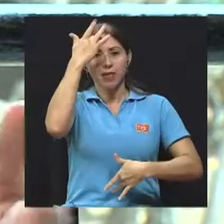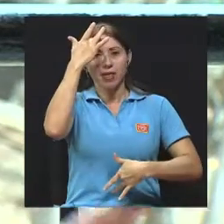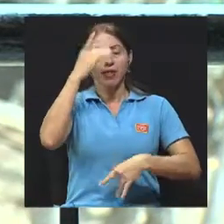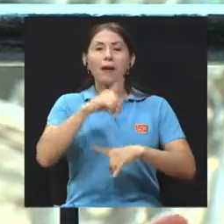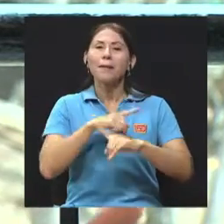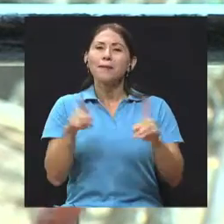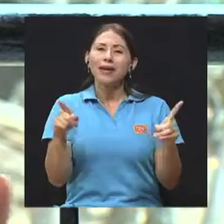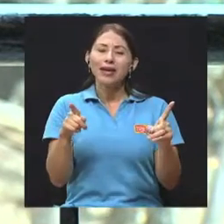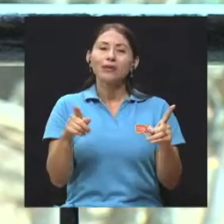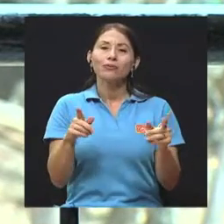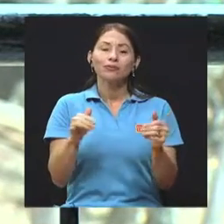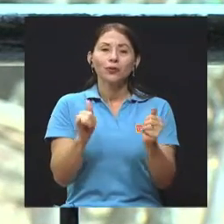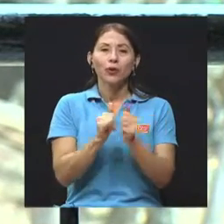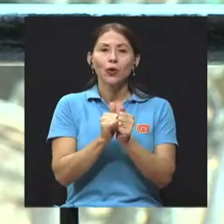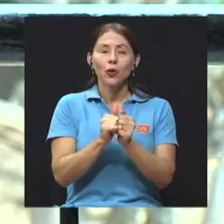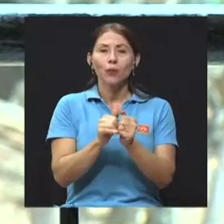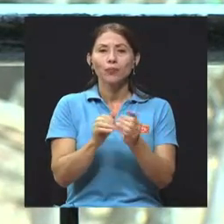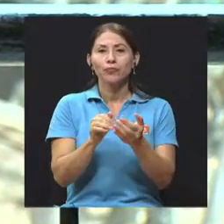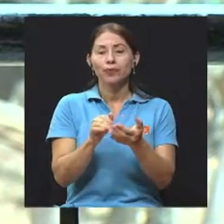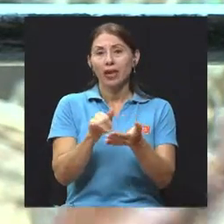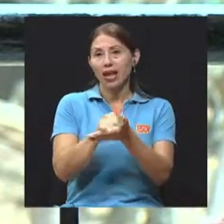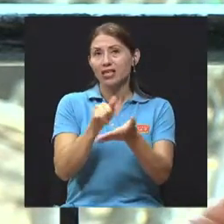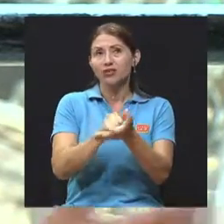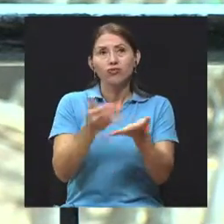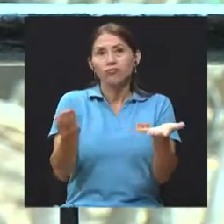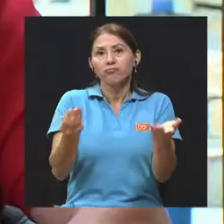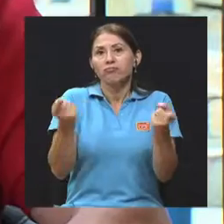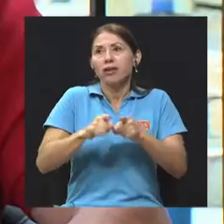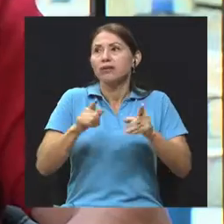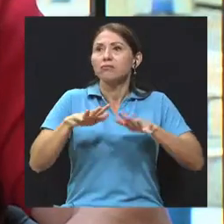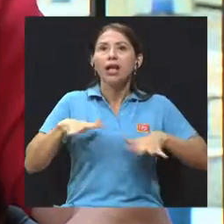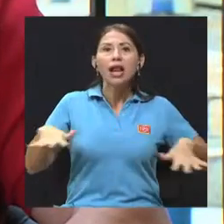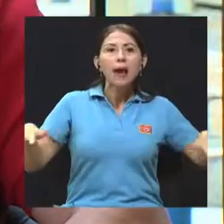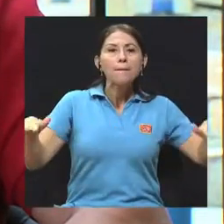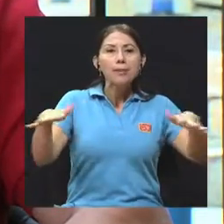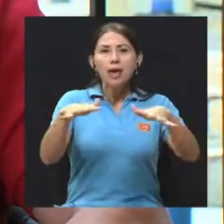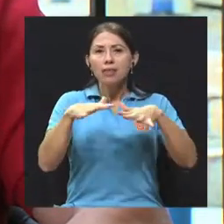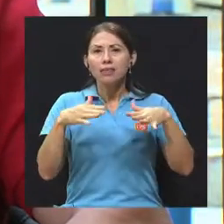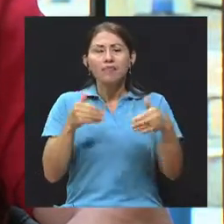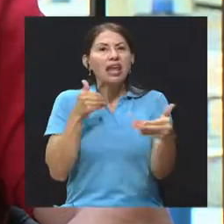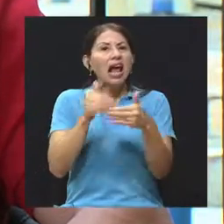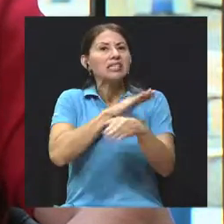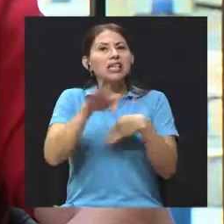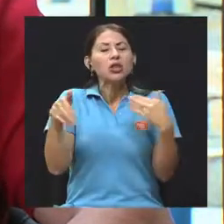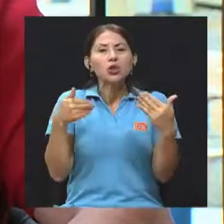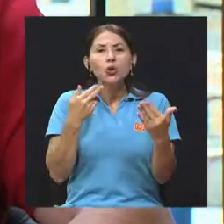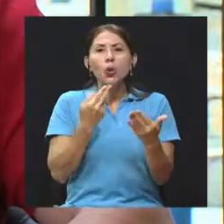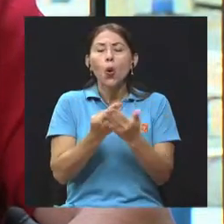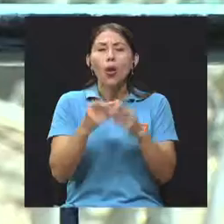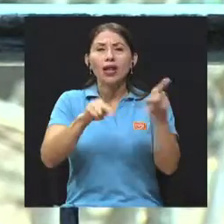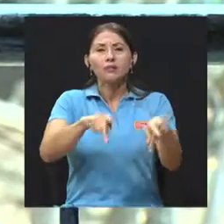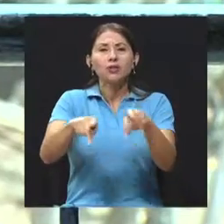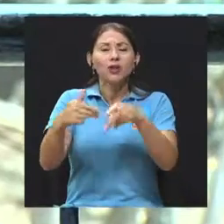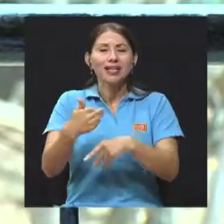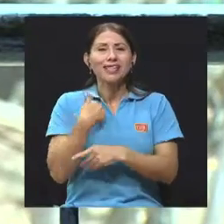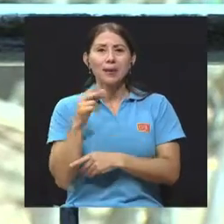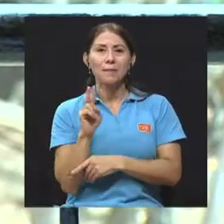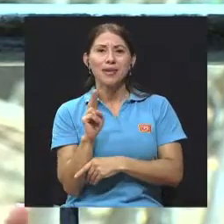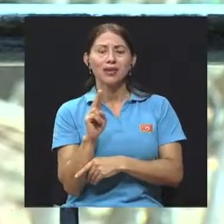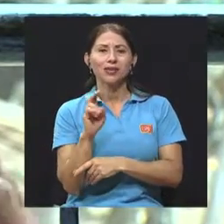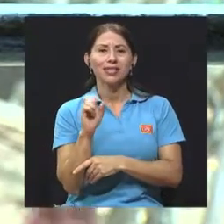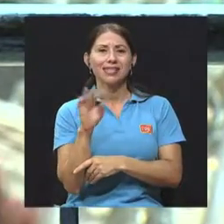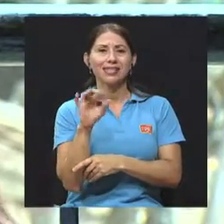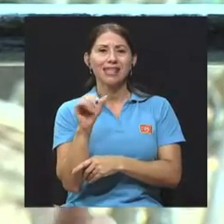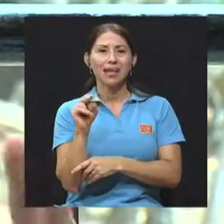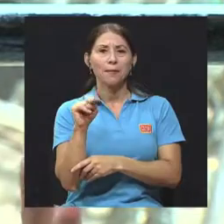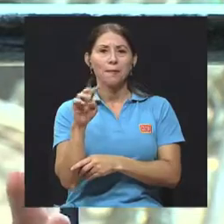es, por ejemplo, con este, está prácticamente en el ambiente. Casi toda la población tiene virus Epstein-Barr. Entonces, lo único que usted le toca es